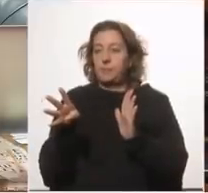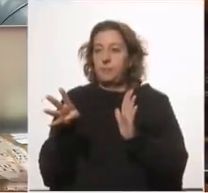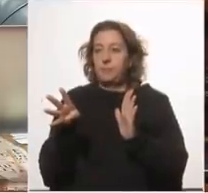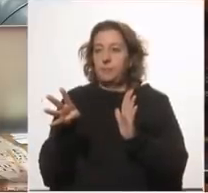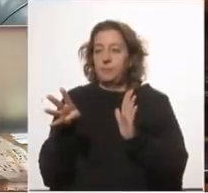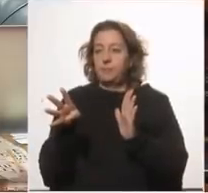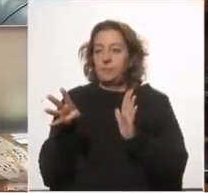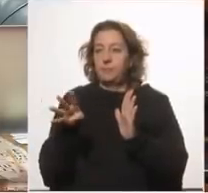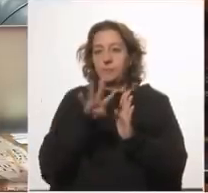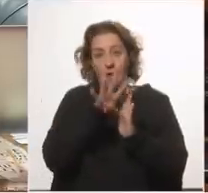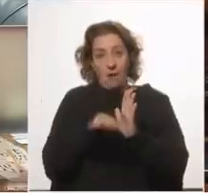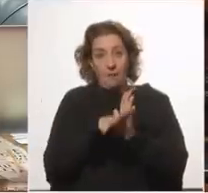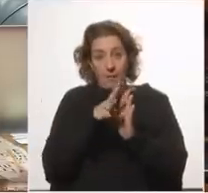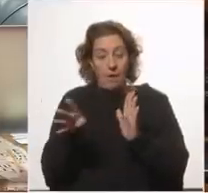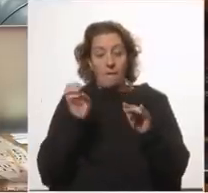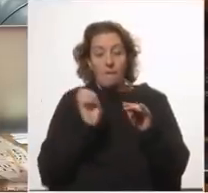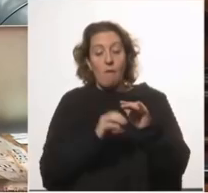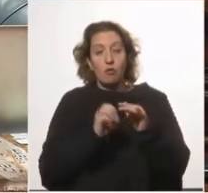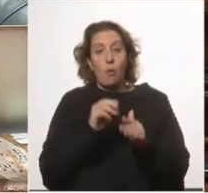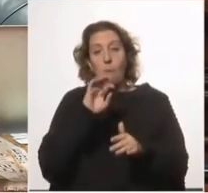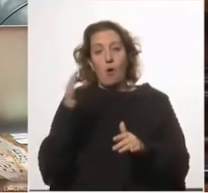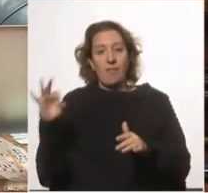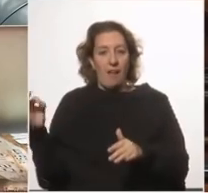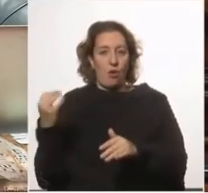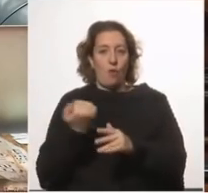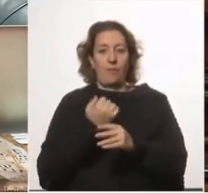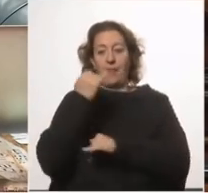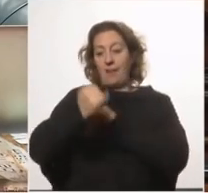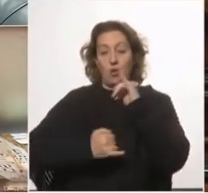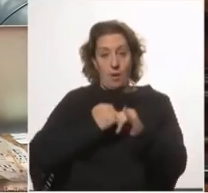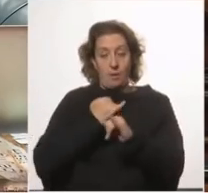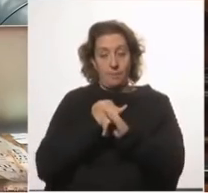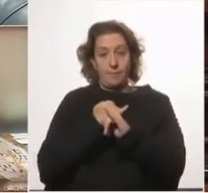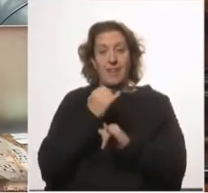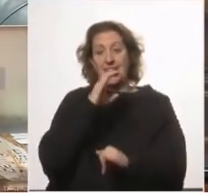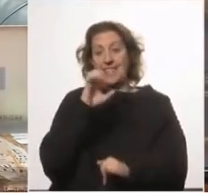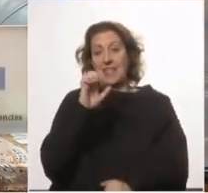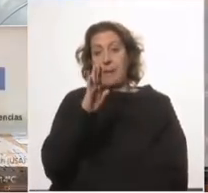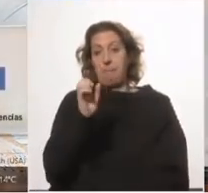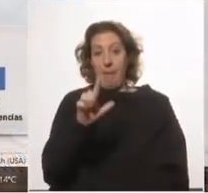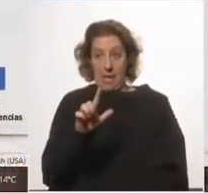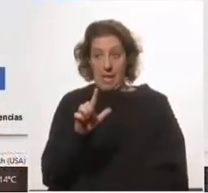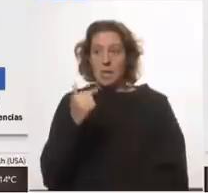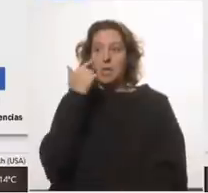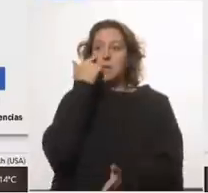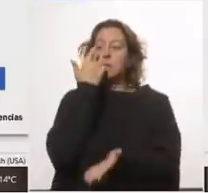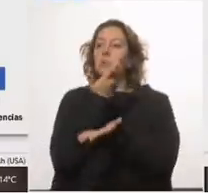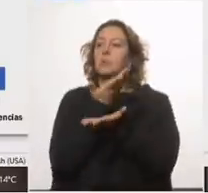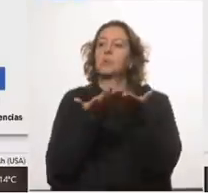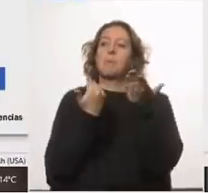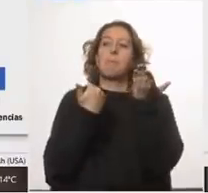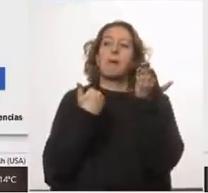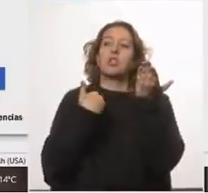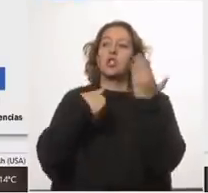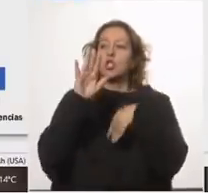es una gráfica del Fondo Monetario Internacional y de CEPAL en la que muestra claramente que la mayor parte de los